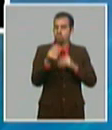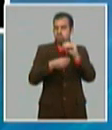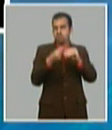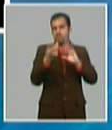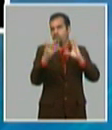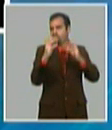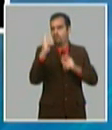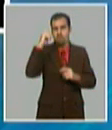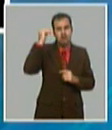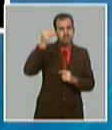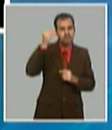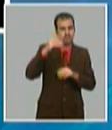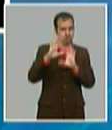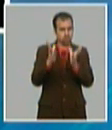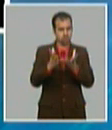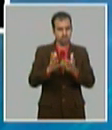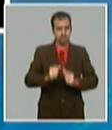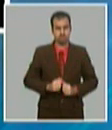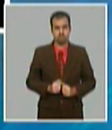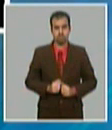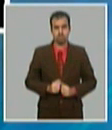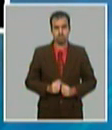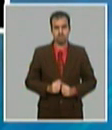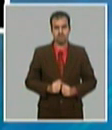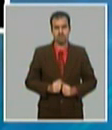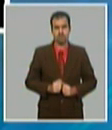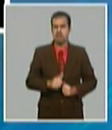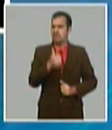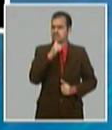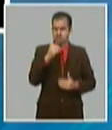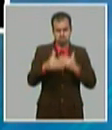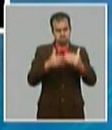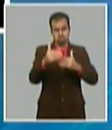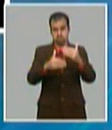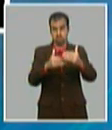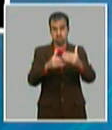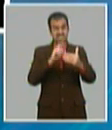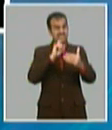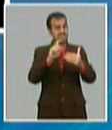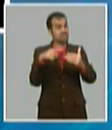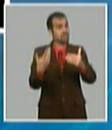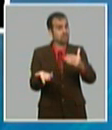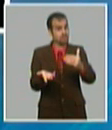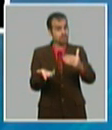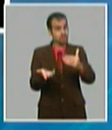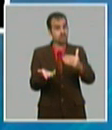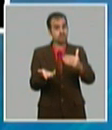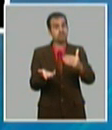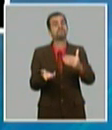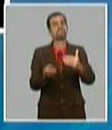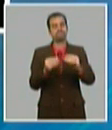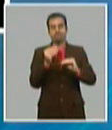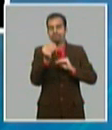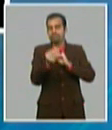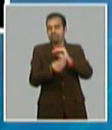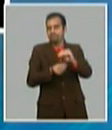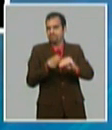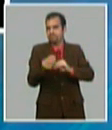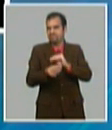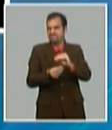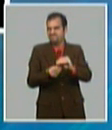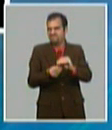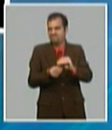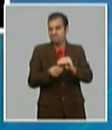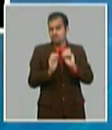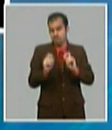La parte más fácil es el procedimiento, la más compleja es cambiar la manera en que sobre